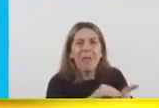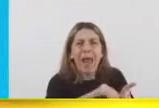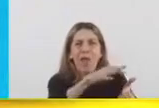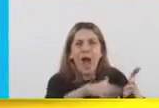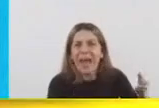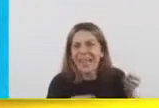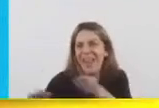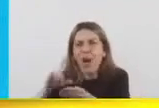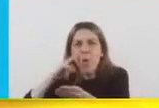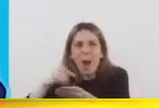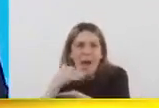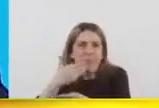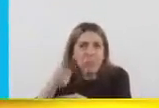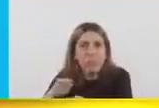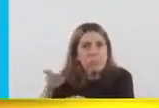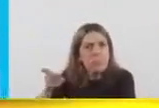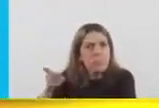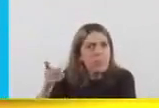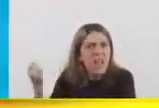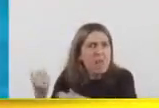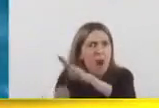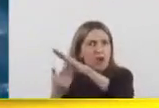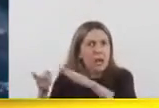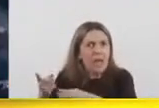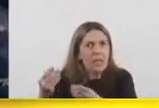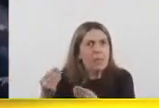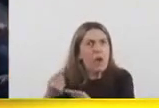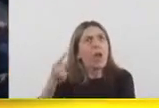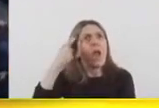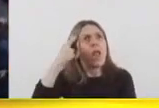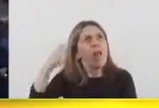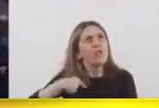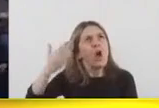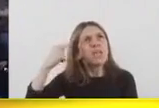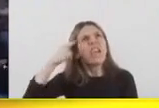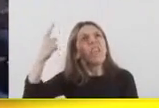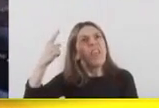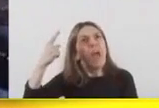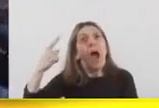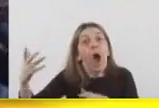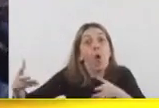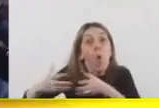alguien central para que esa idea que yo tenía se convierta en los hechos realidad.